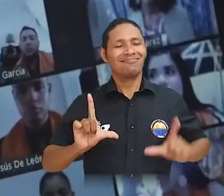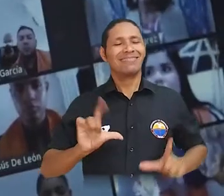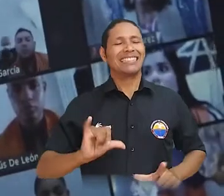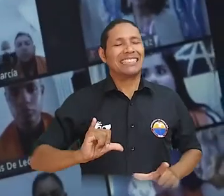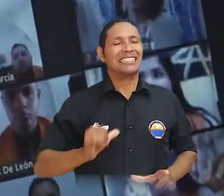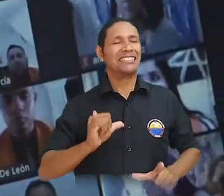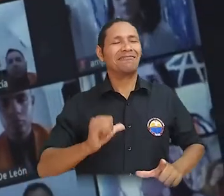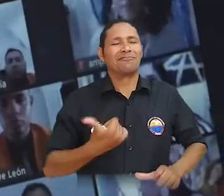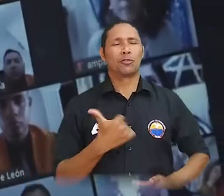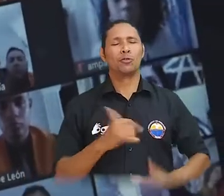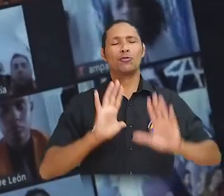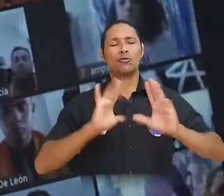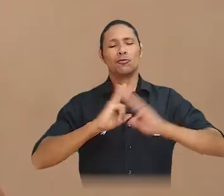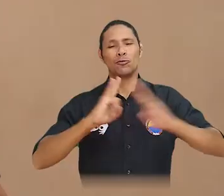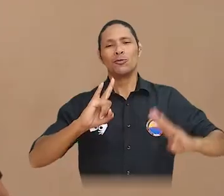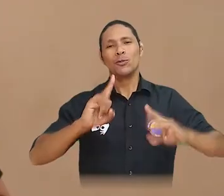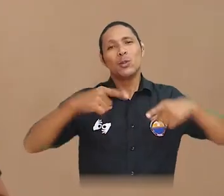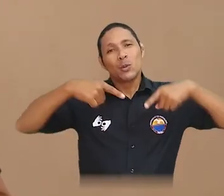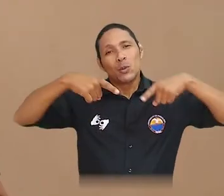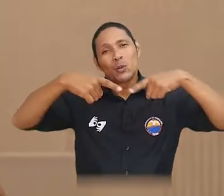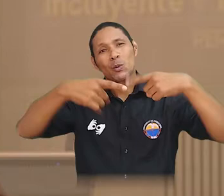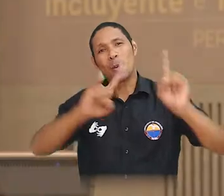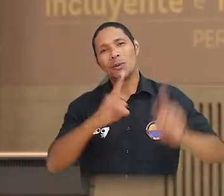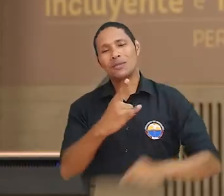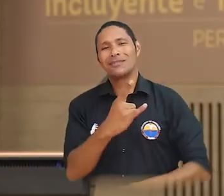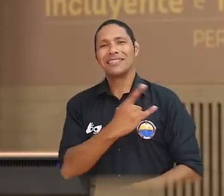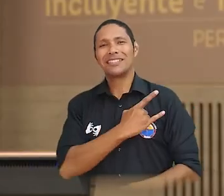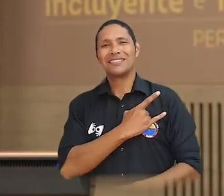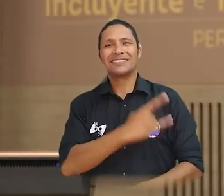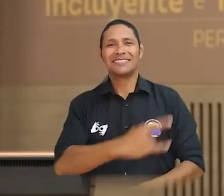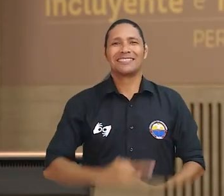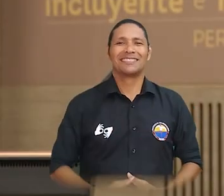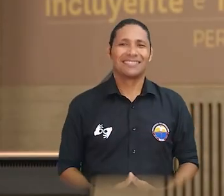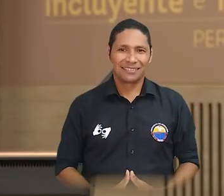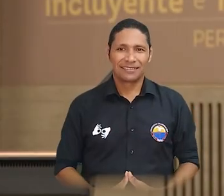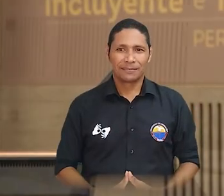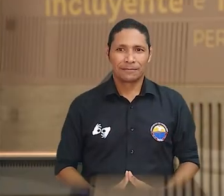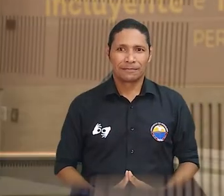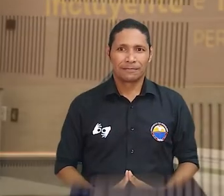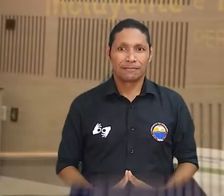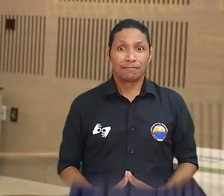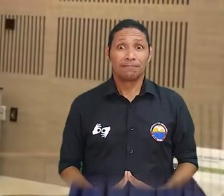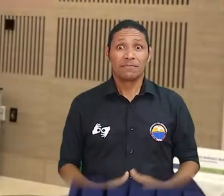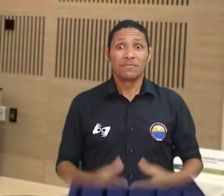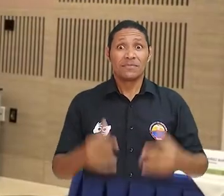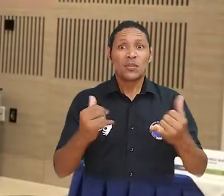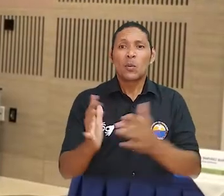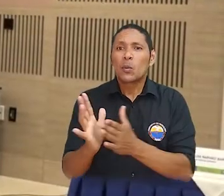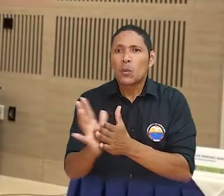ustedes el hecho de poder decir soy graduado de la Universidad Pública, la Universidad del Magdalena, su universidad.